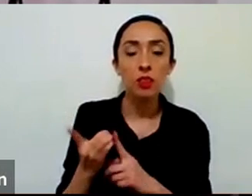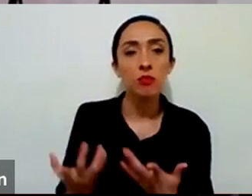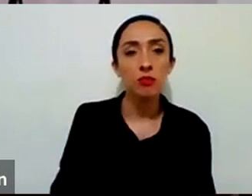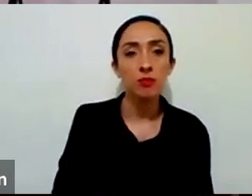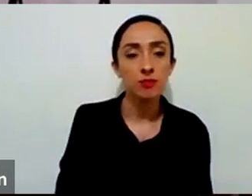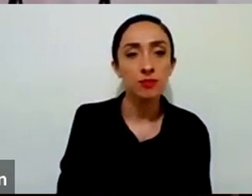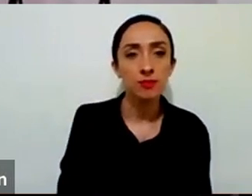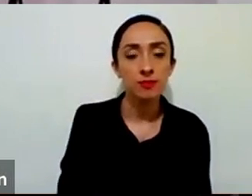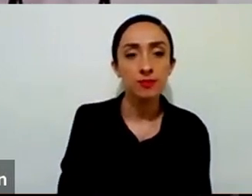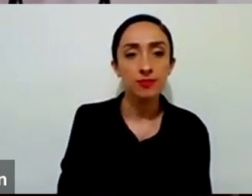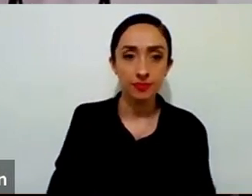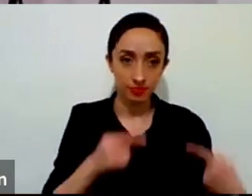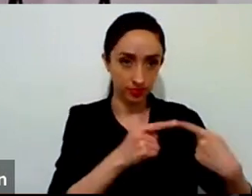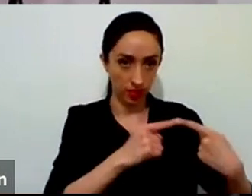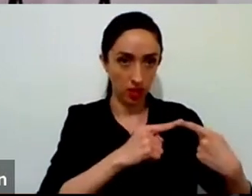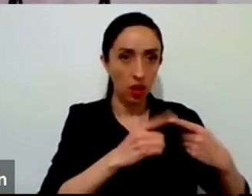y segundo